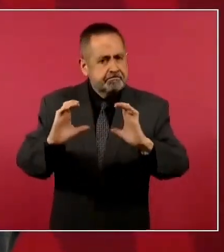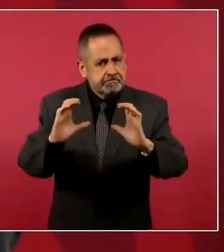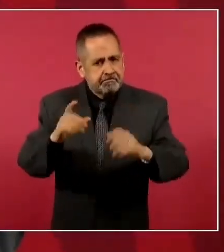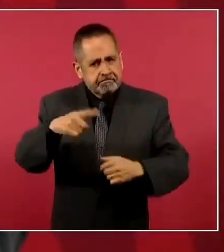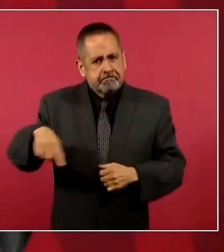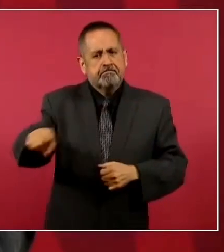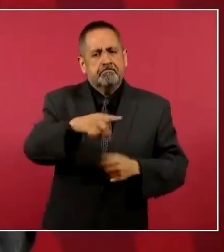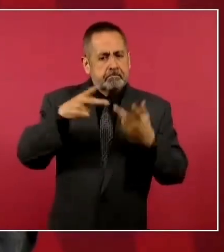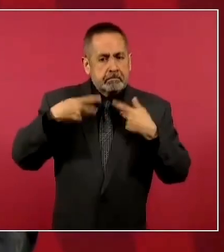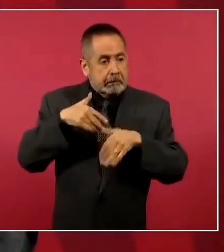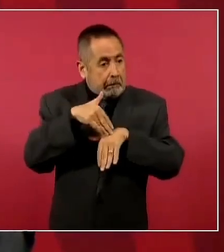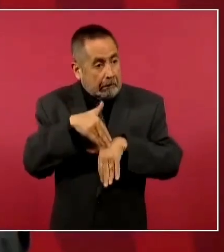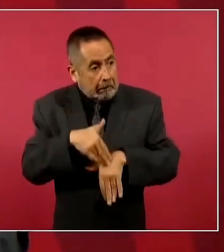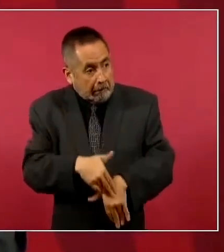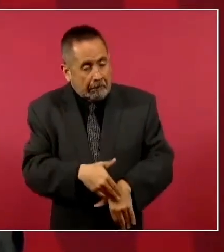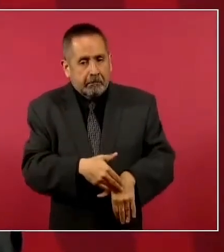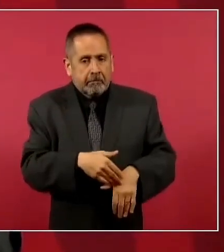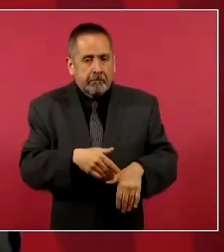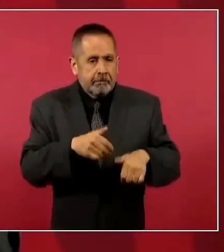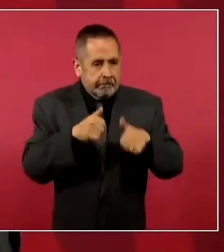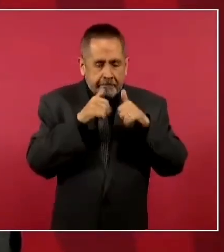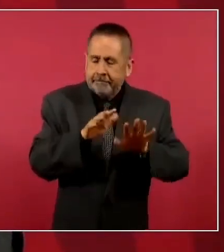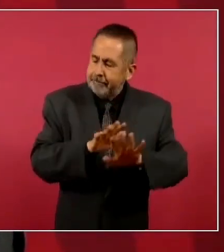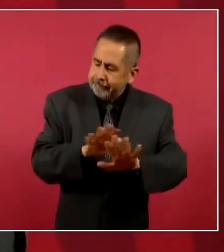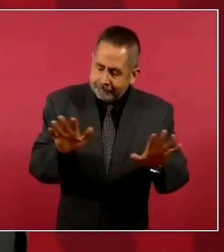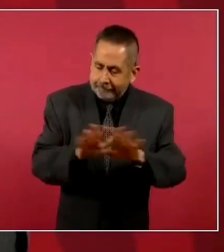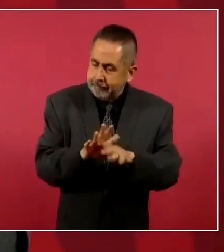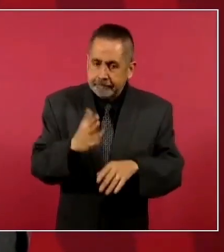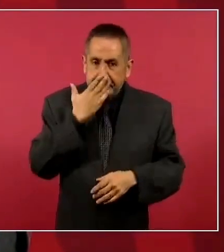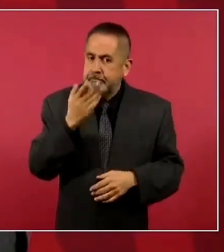manipular, eso no es bueno.